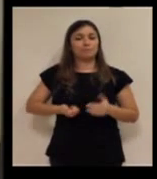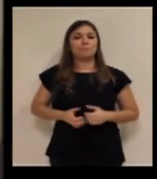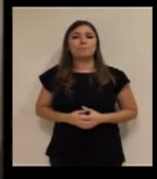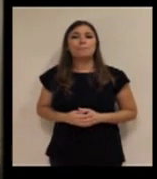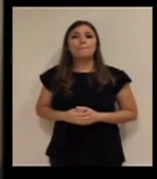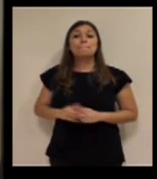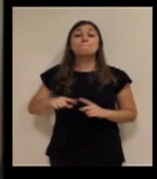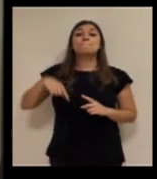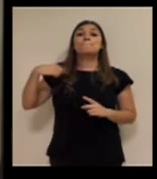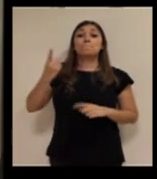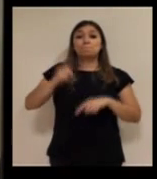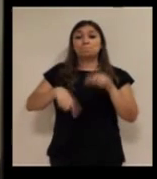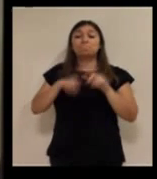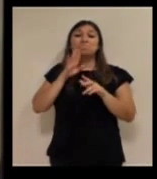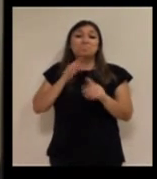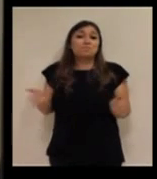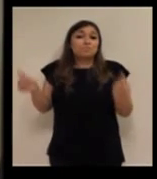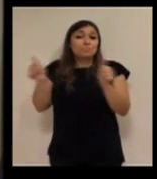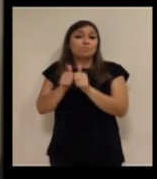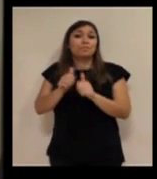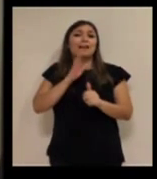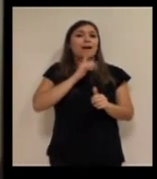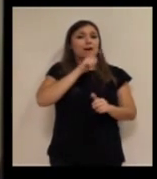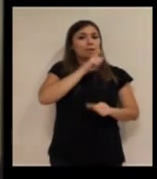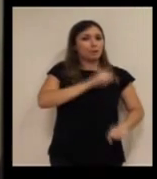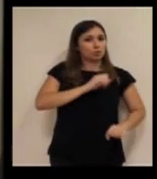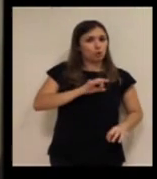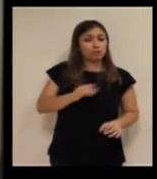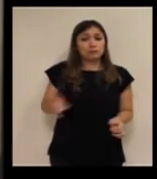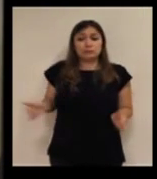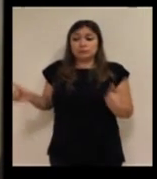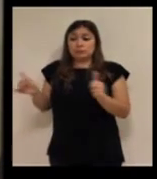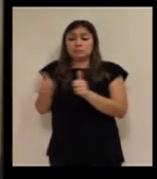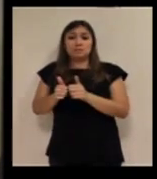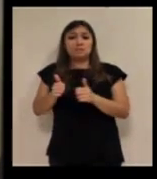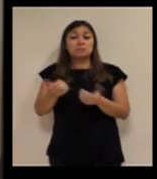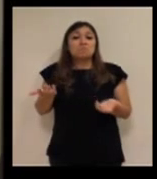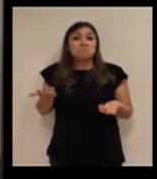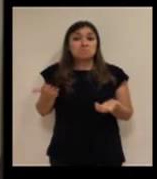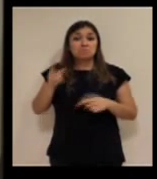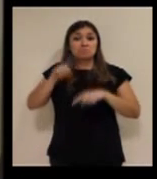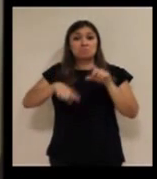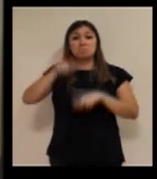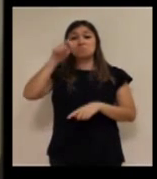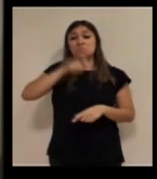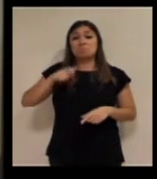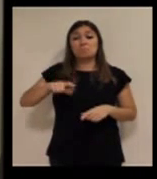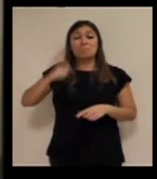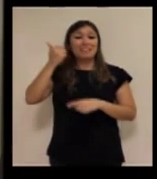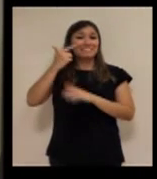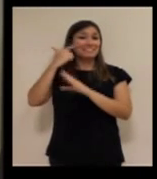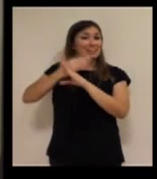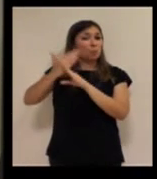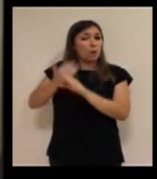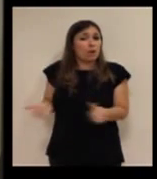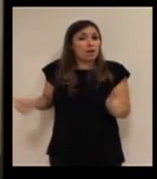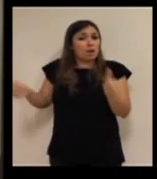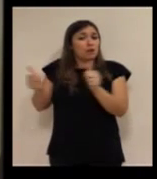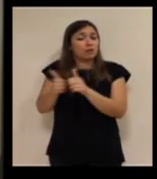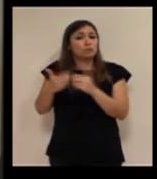Luego entraríamos en la parte de dependencia, esto con respecto a mayores, como os digo, pues, poco va a variar, en la parte de colectivos con más dependencia,